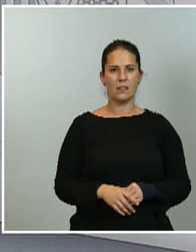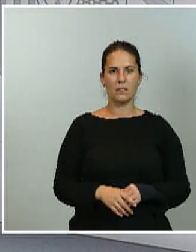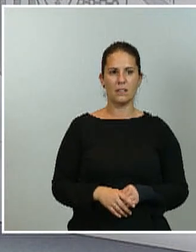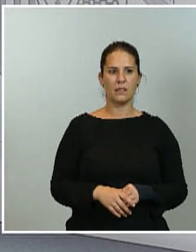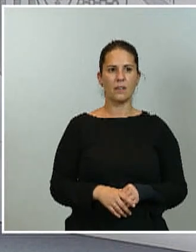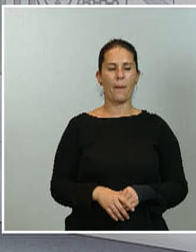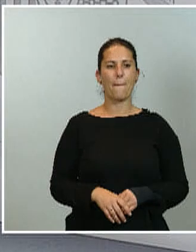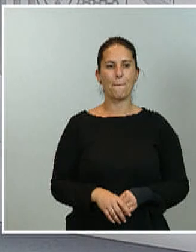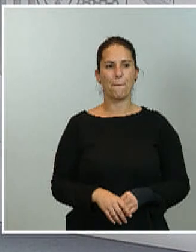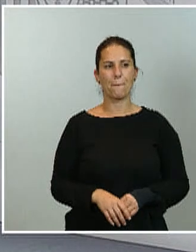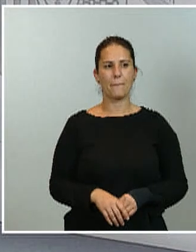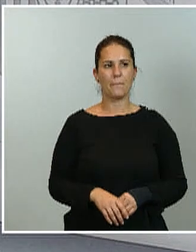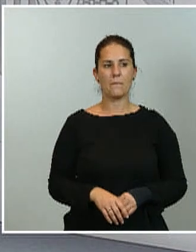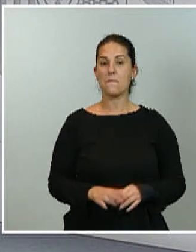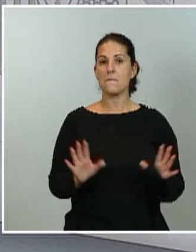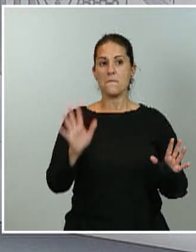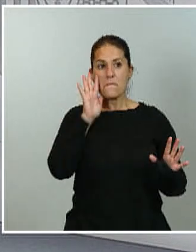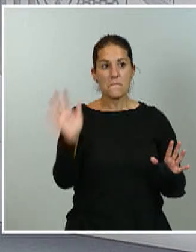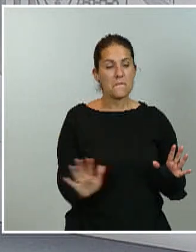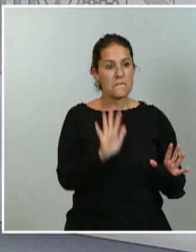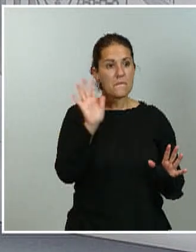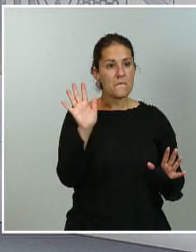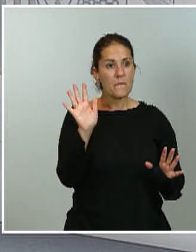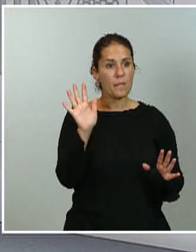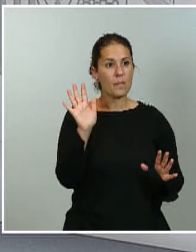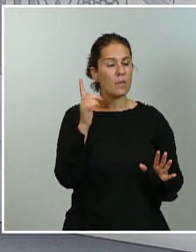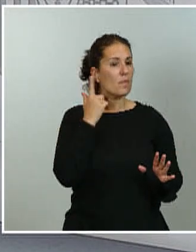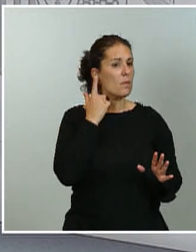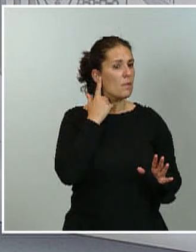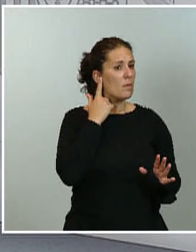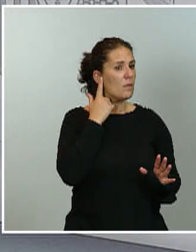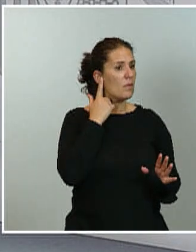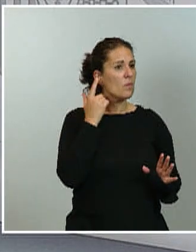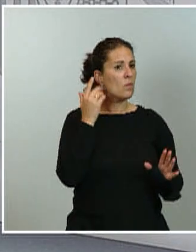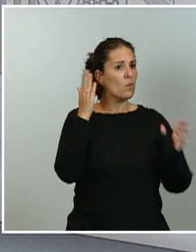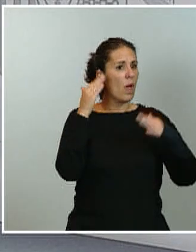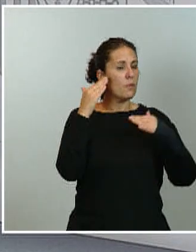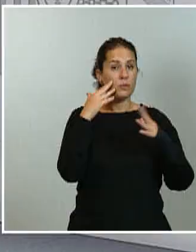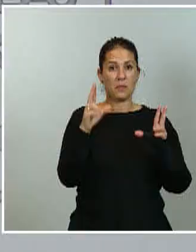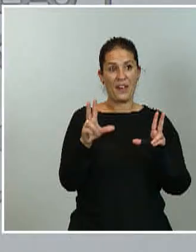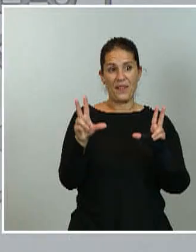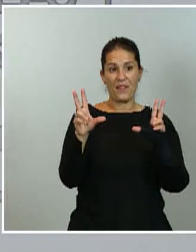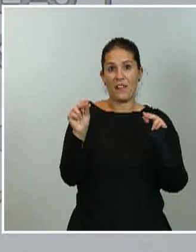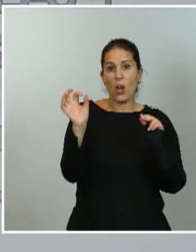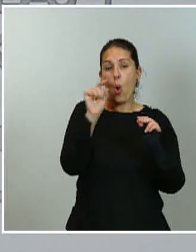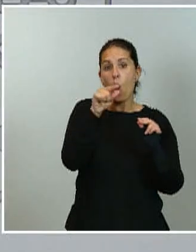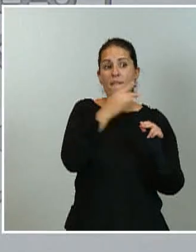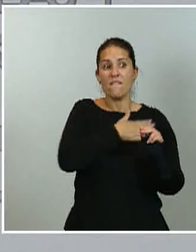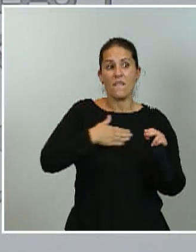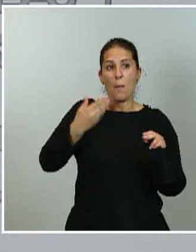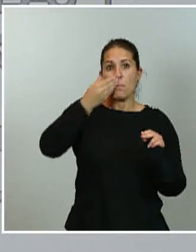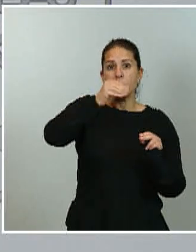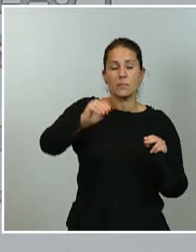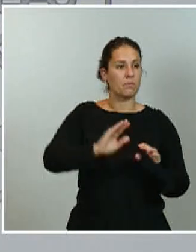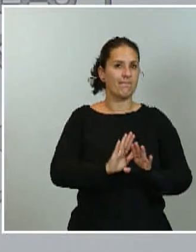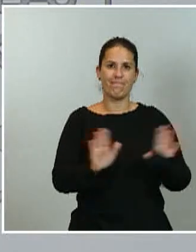Bien, no parece que tengamos esa comunicación. Ministro, finalizamos. ¿Algo que quiera añadir algo más? Muchísimas gracias